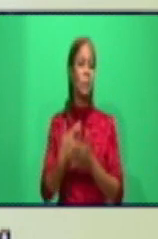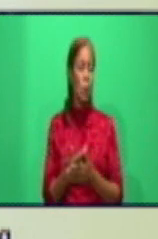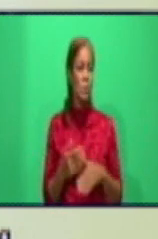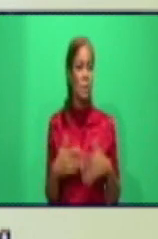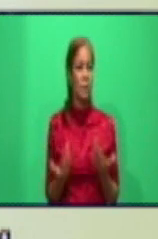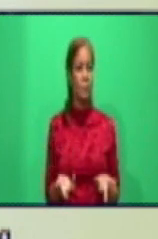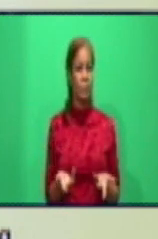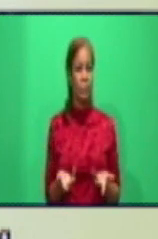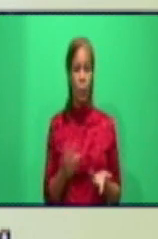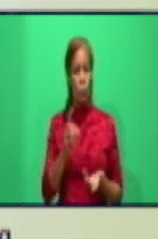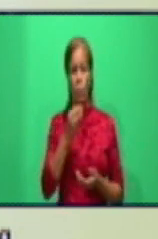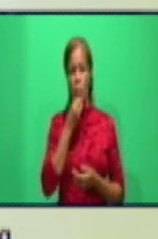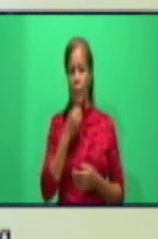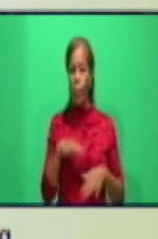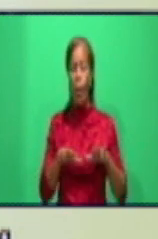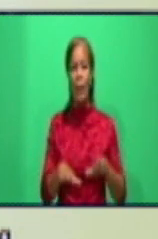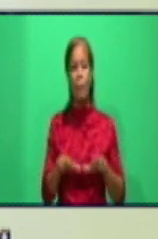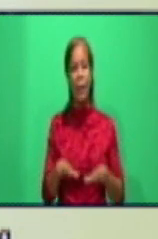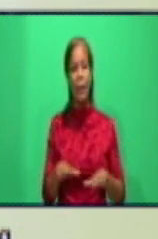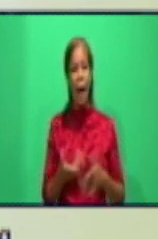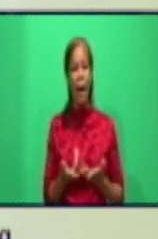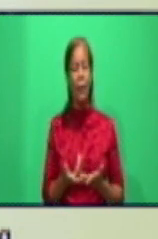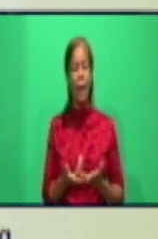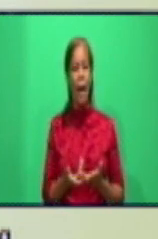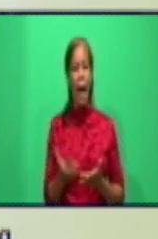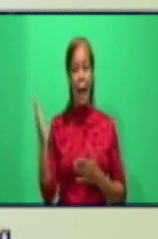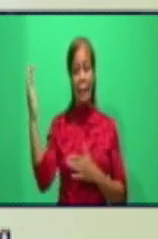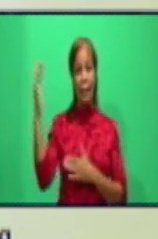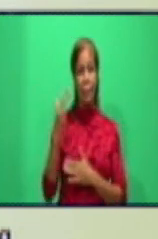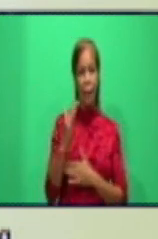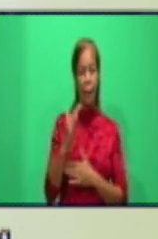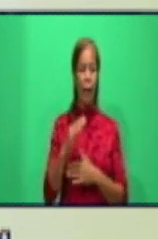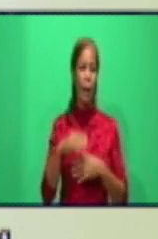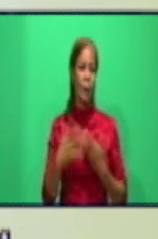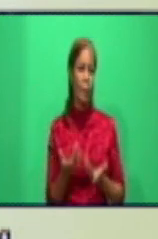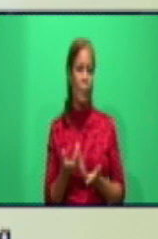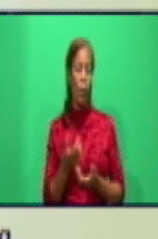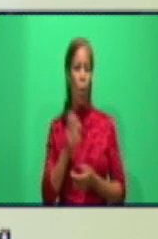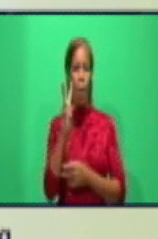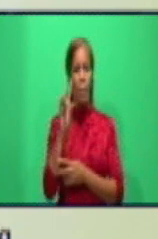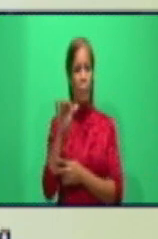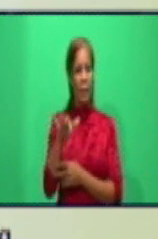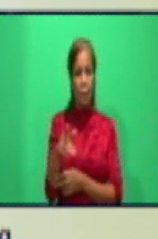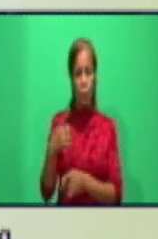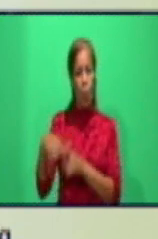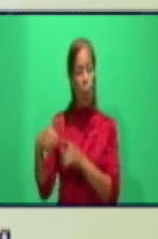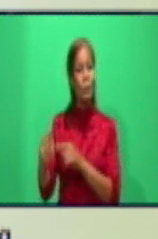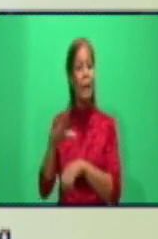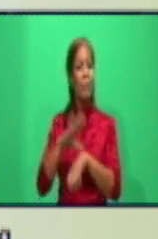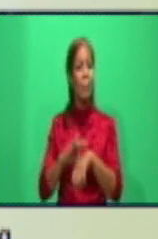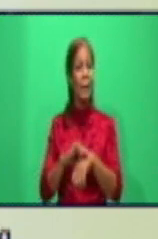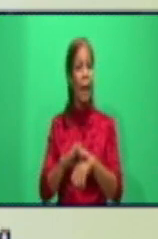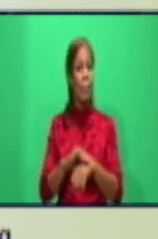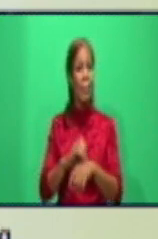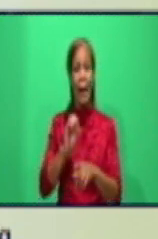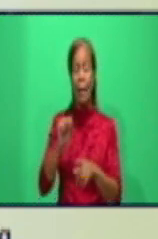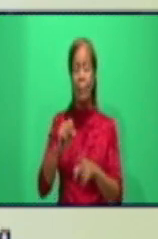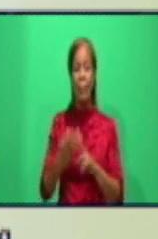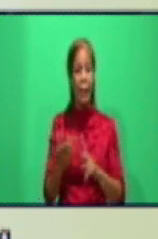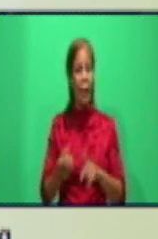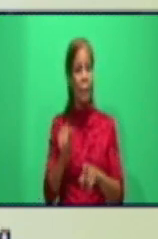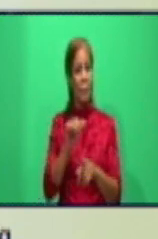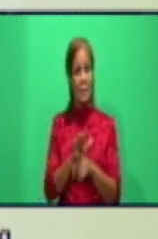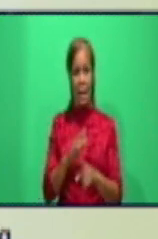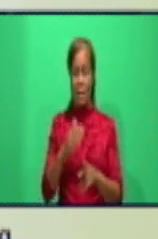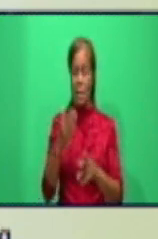esperando a contemplar el fenómeno del aislamiento. Lógicamente, el protocolo cubano va atravesando